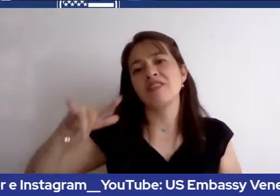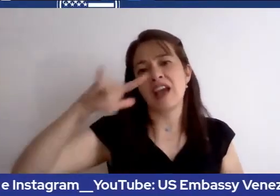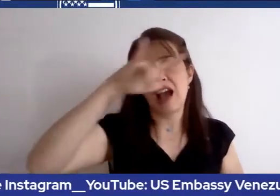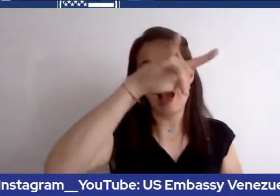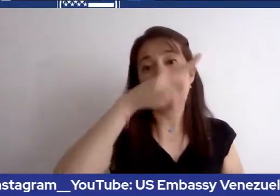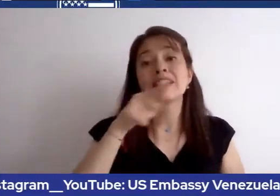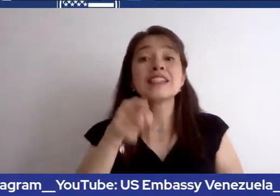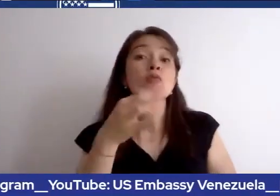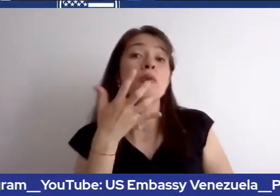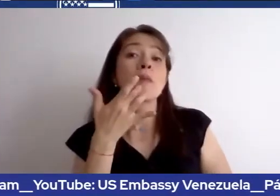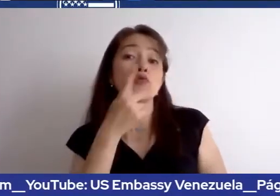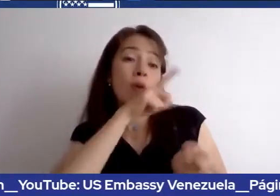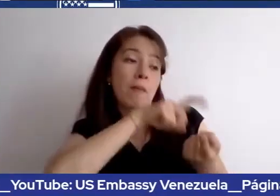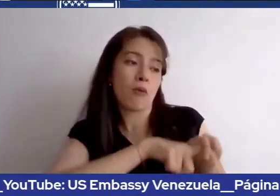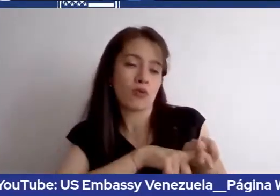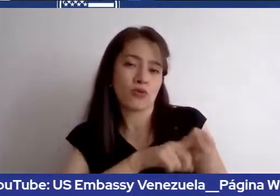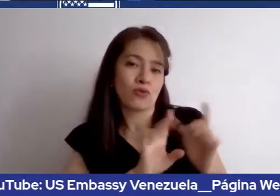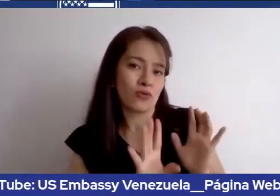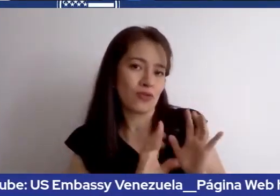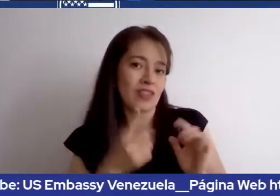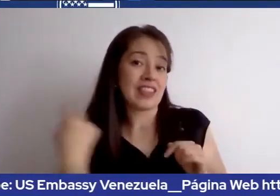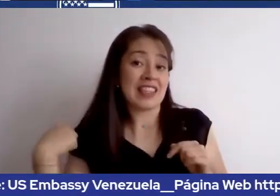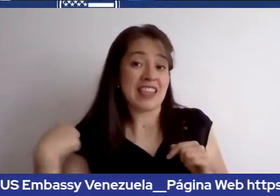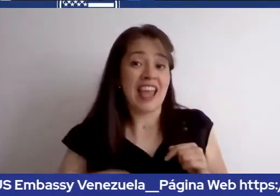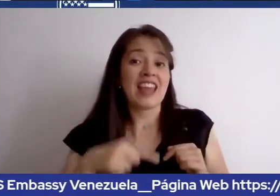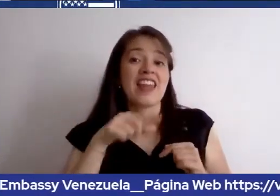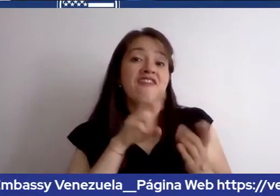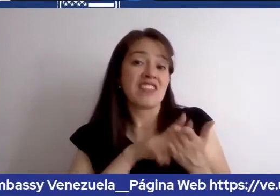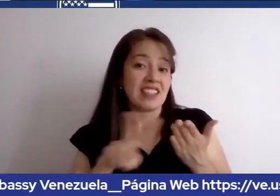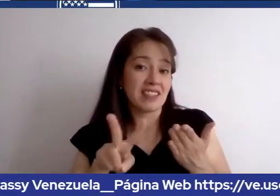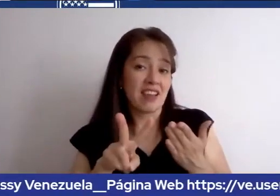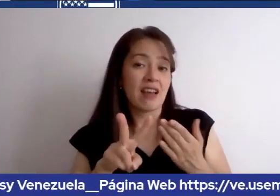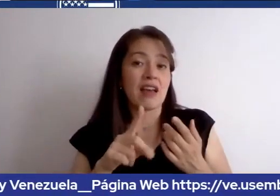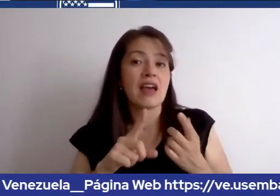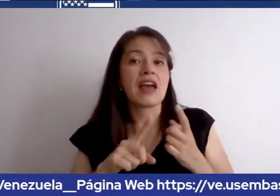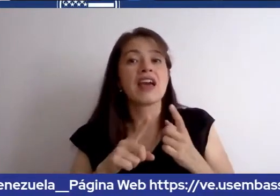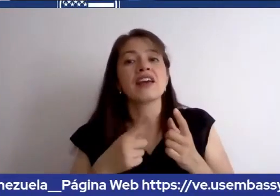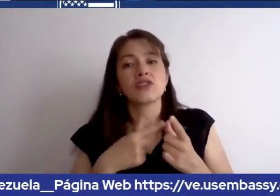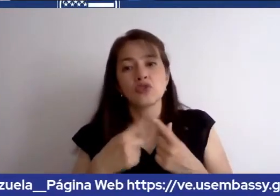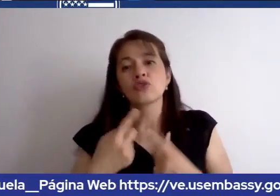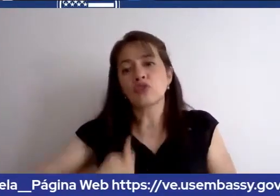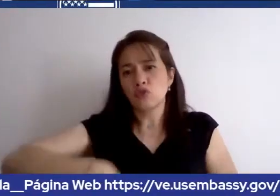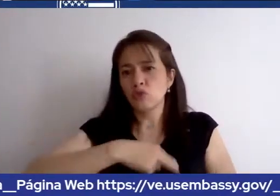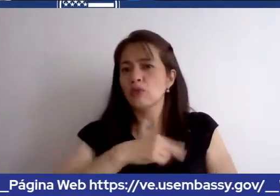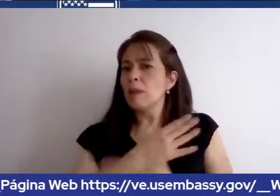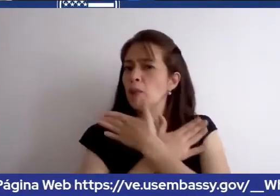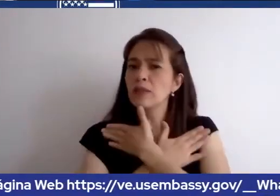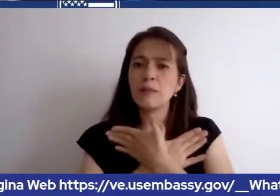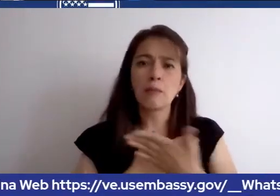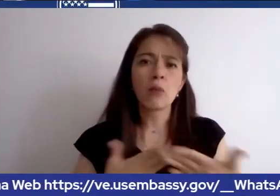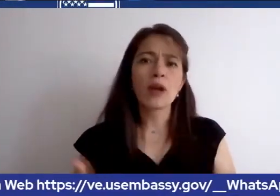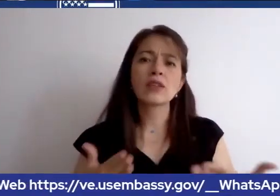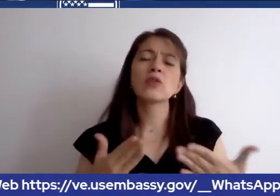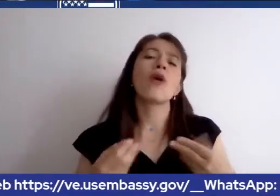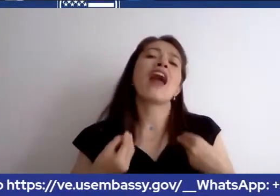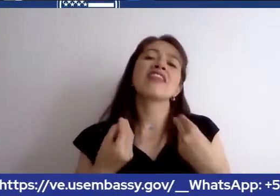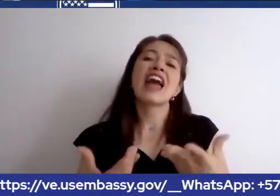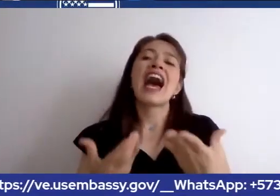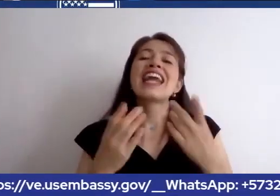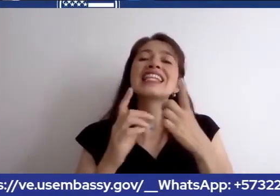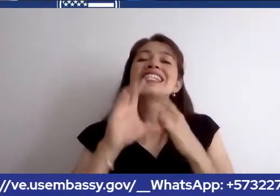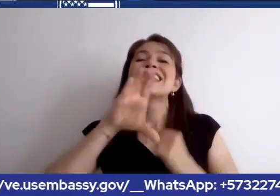casos, sí, estamos abiertos para hacer entrevistas de dependientes como J2,